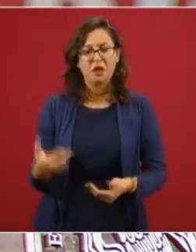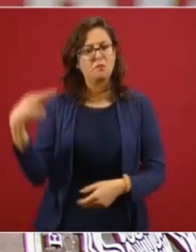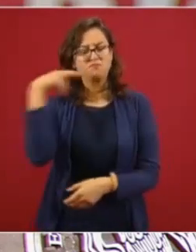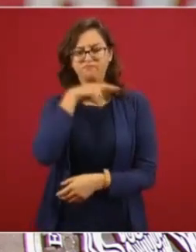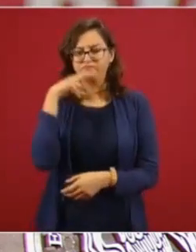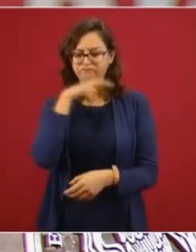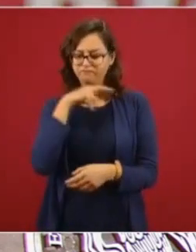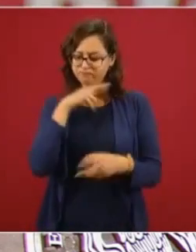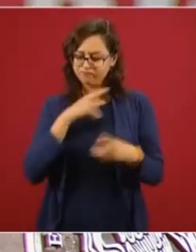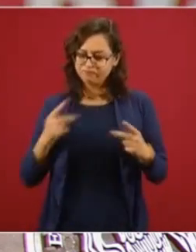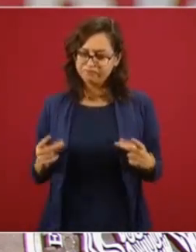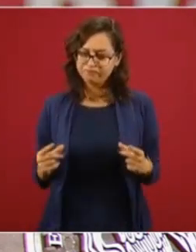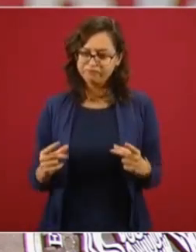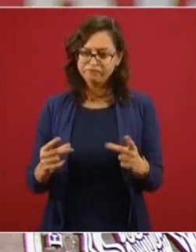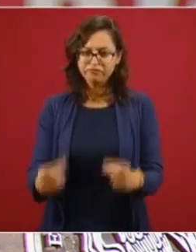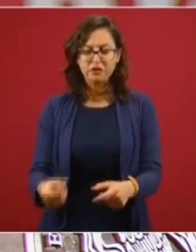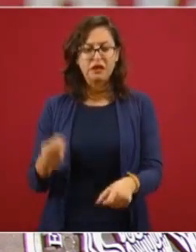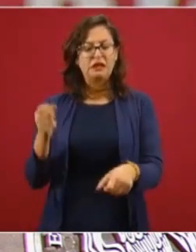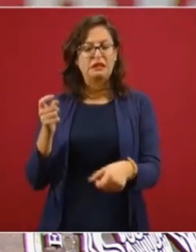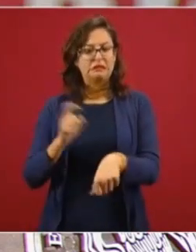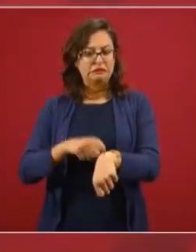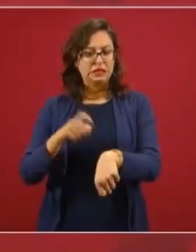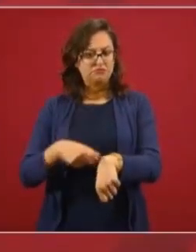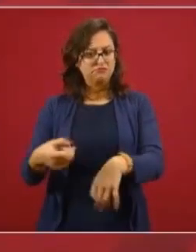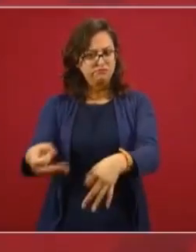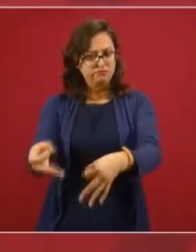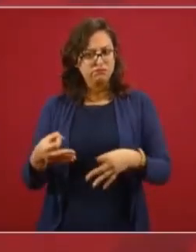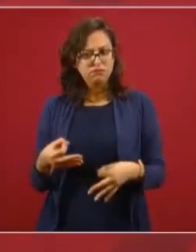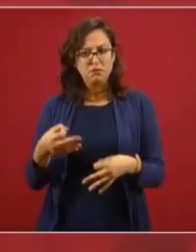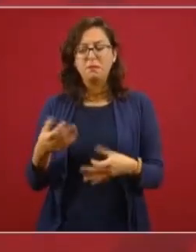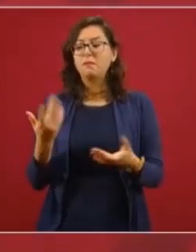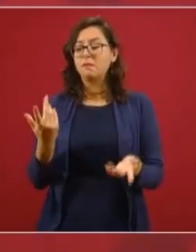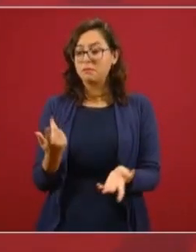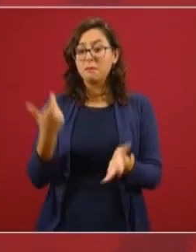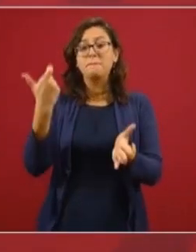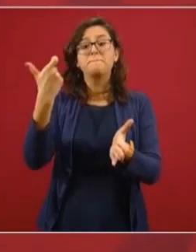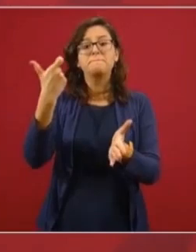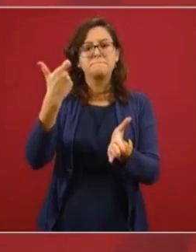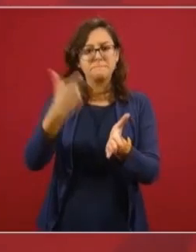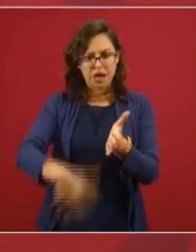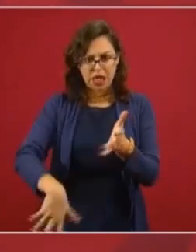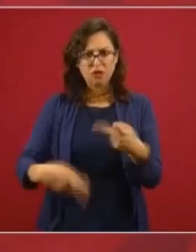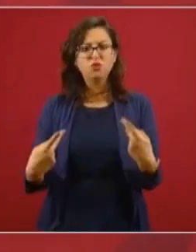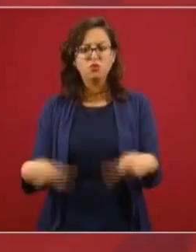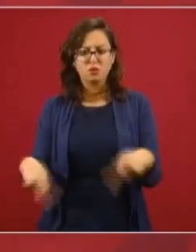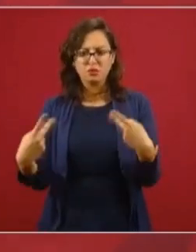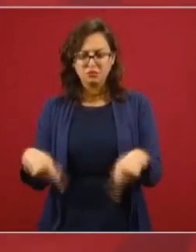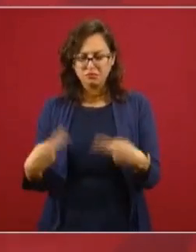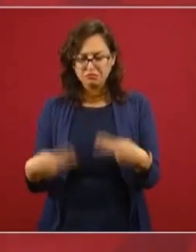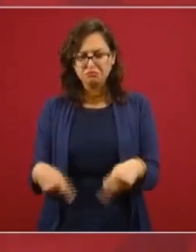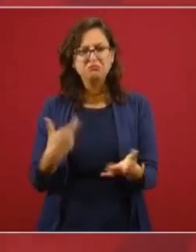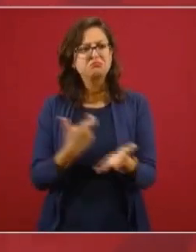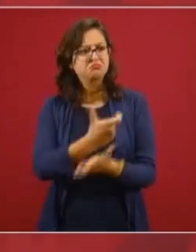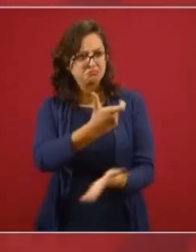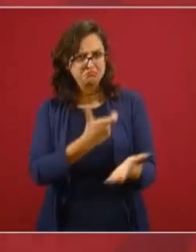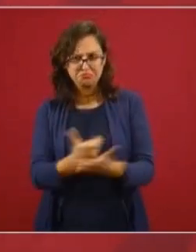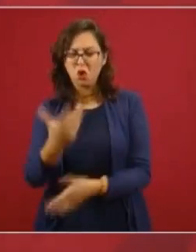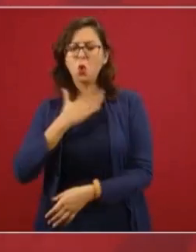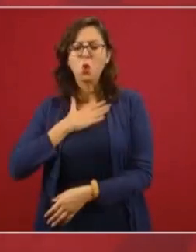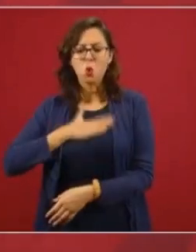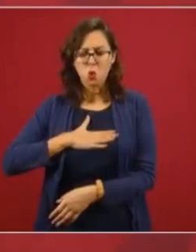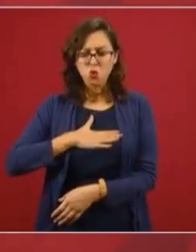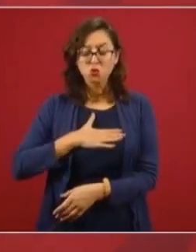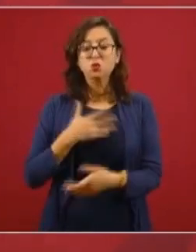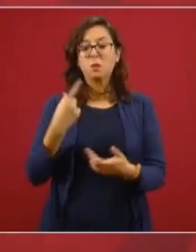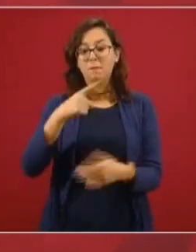pronto posible, cortando tiempos a un costo económico bajo, a un costo económico razonable, que nos permita